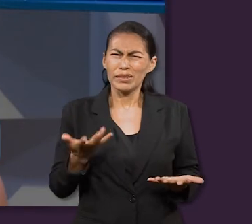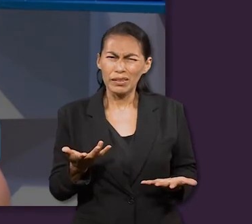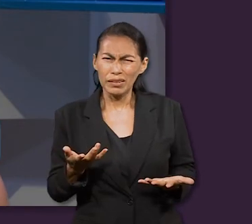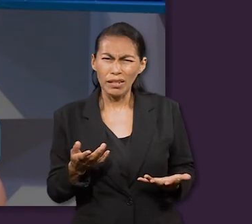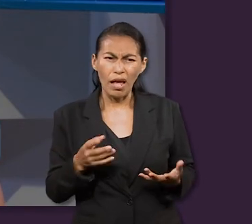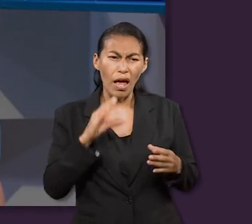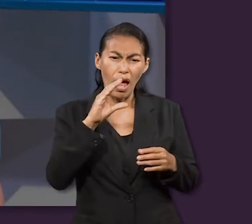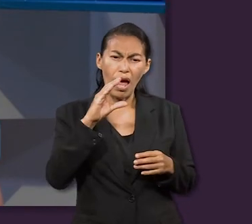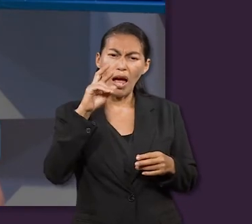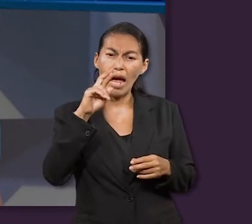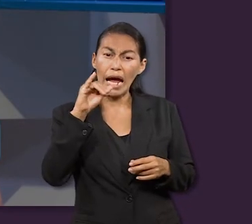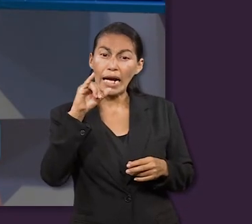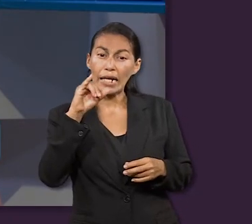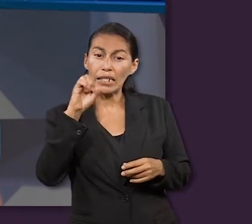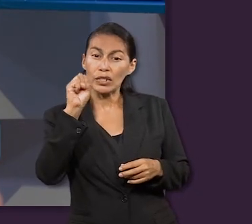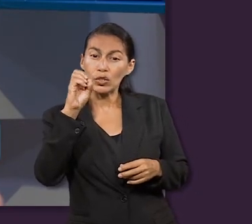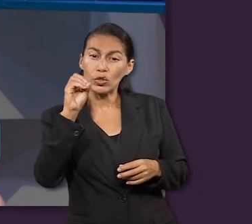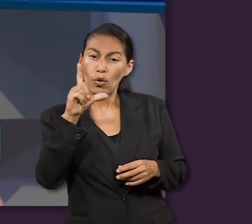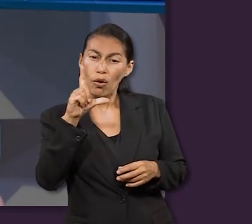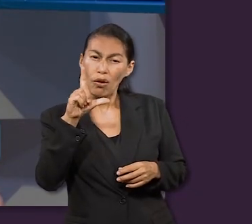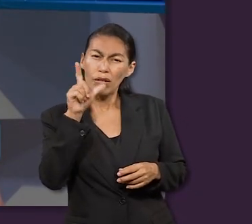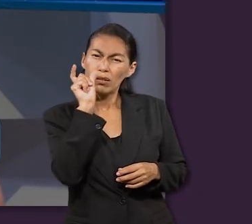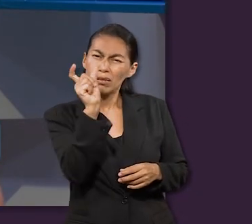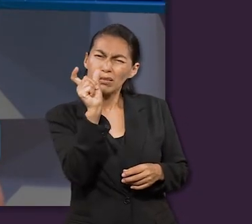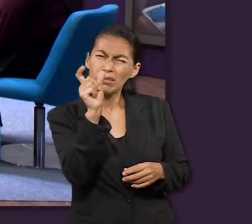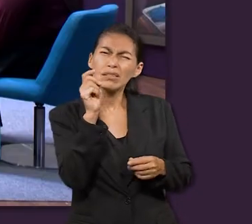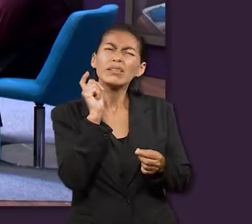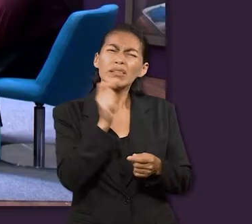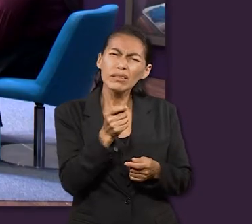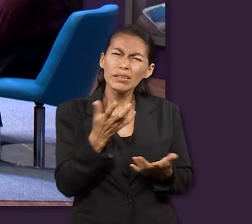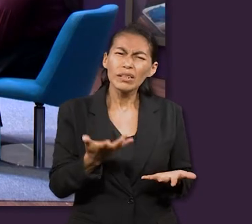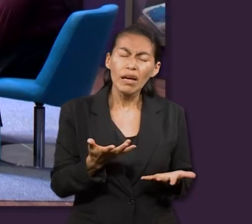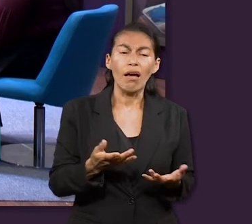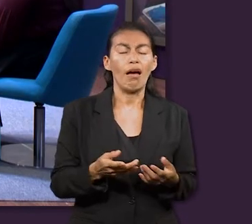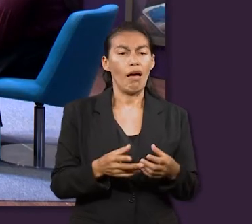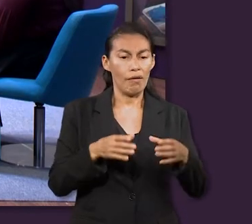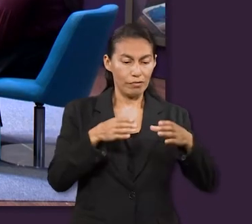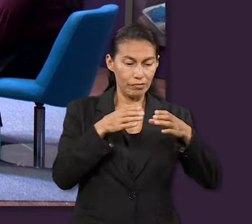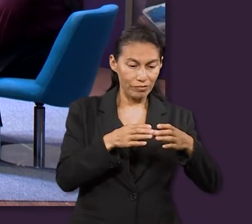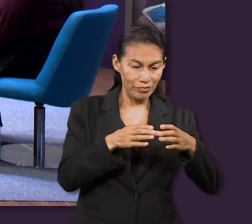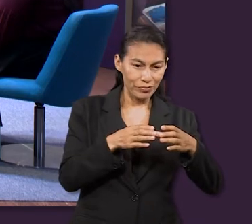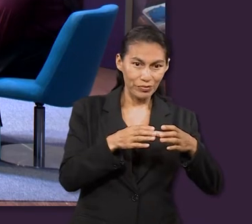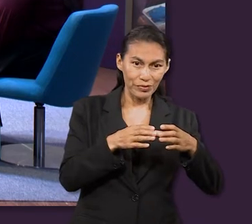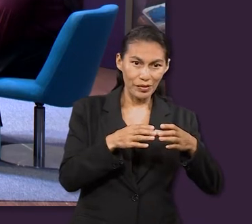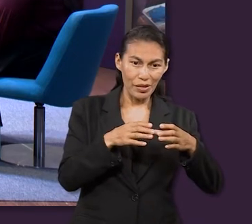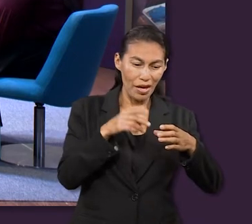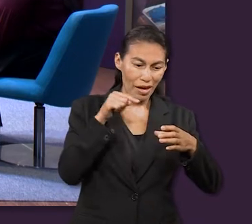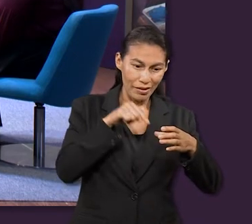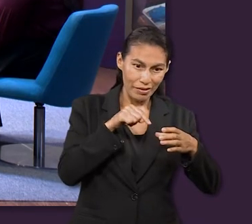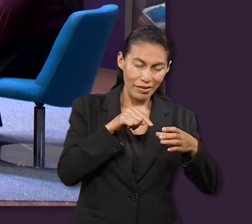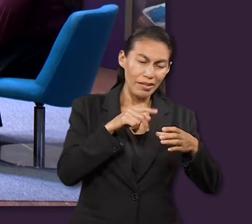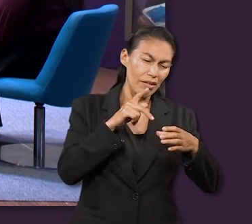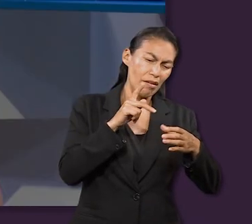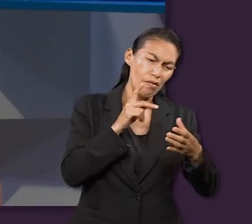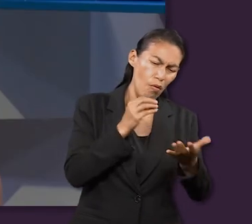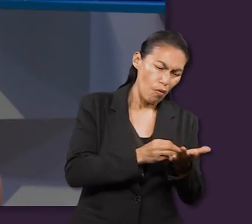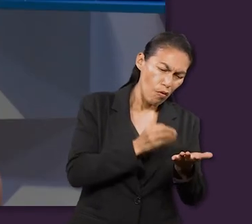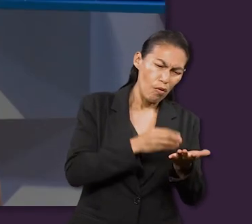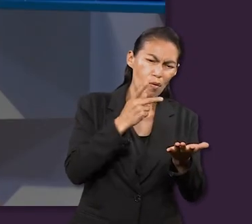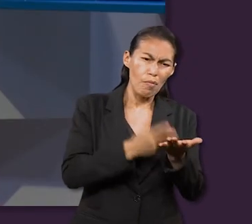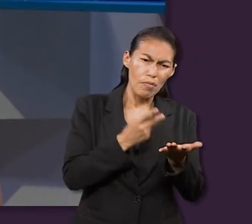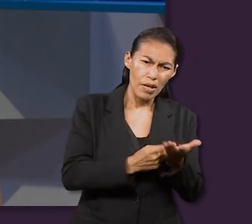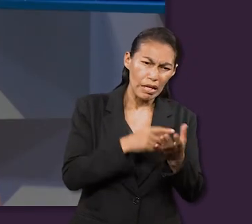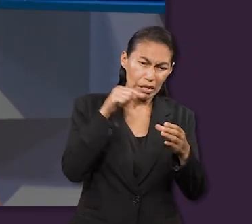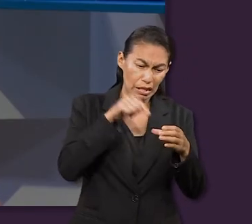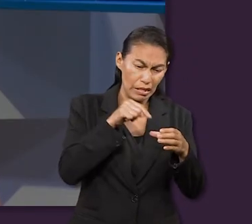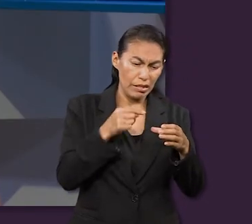escuché la palabra crisol por primera vez, no sabía qué significaba. Cuando leí el título de la lección de ese trimestre, pues también el